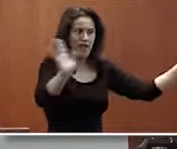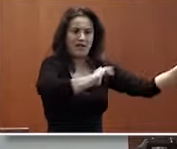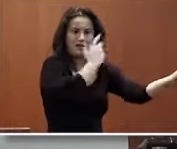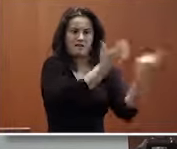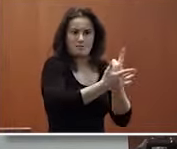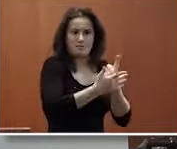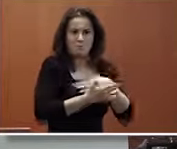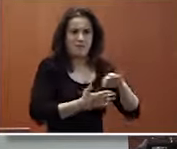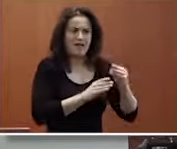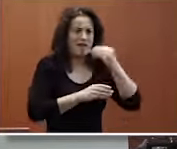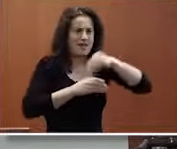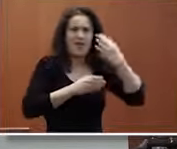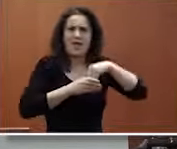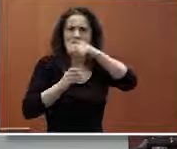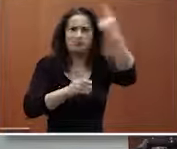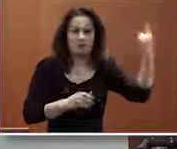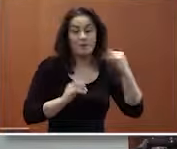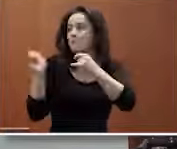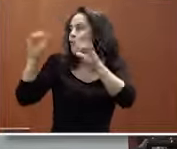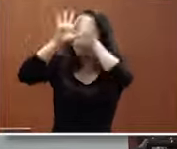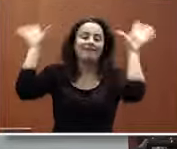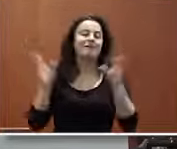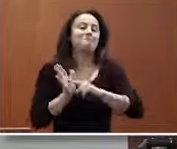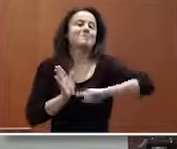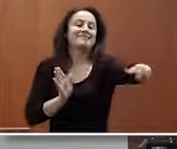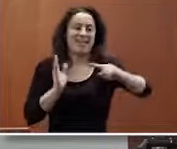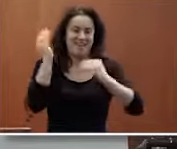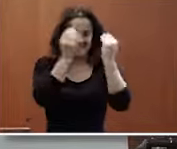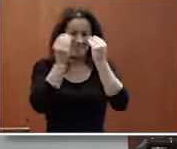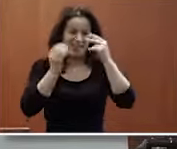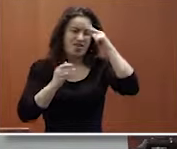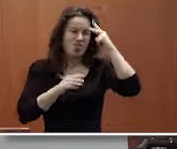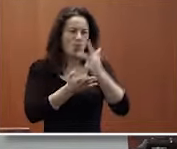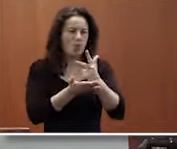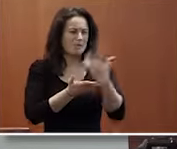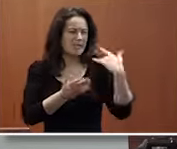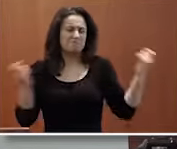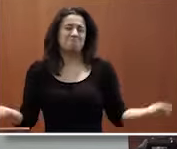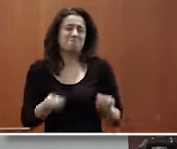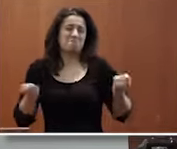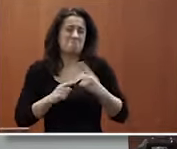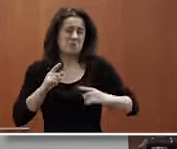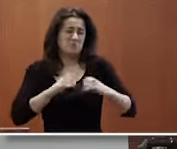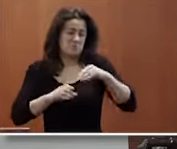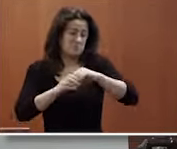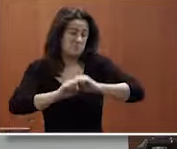es un poco la reflexión de este documental que se expuso que estuvo en medios hace unos años